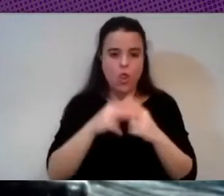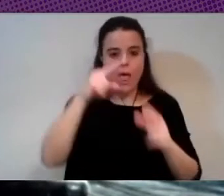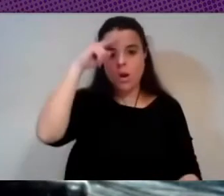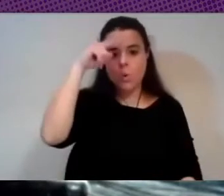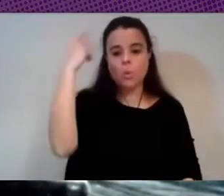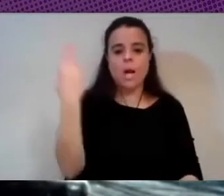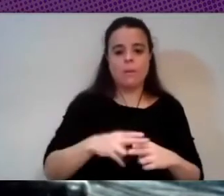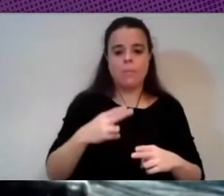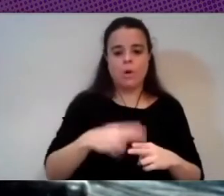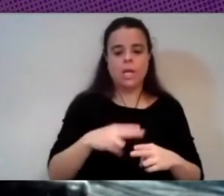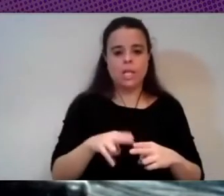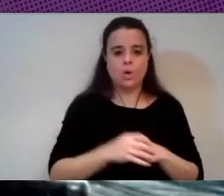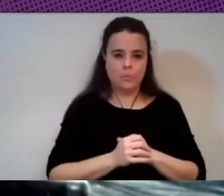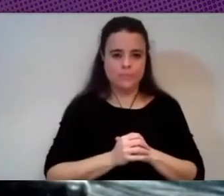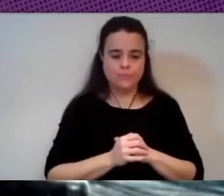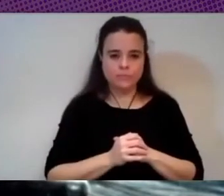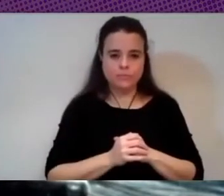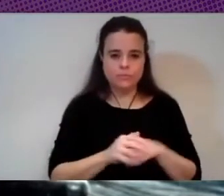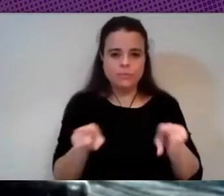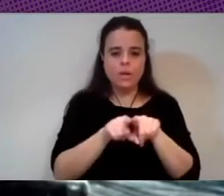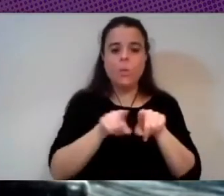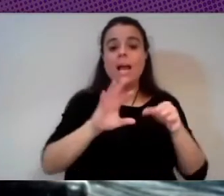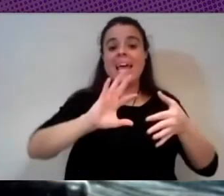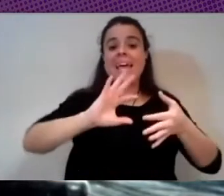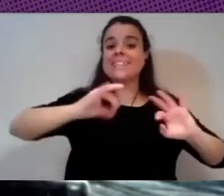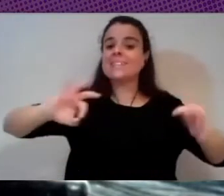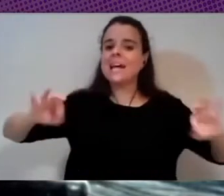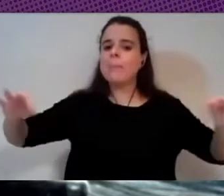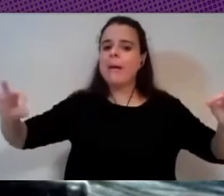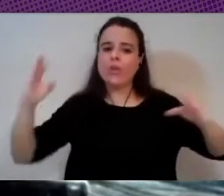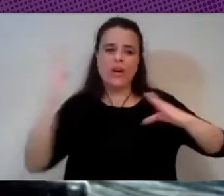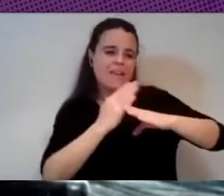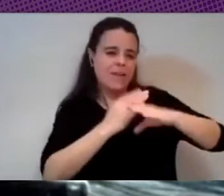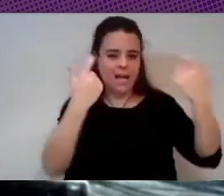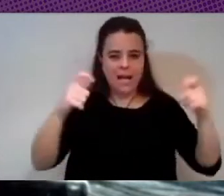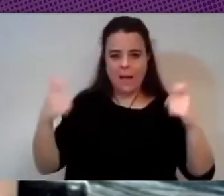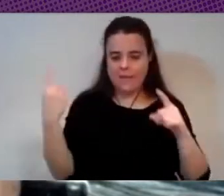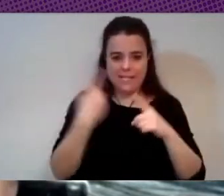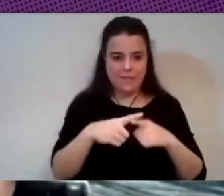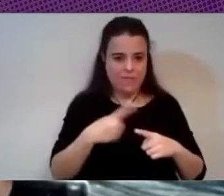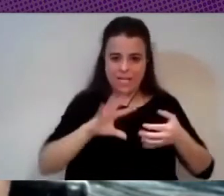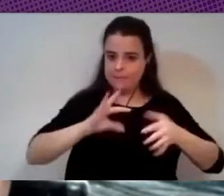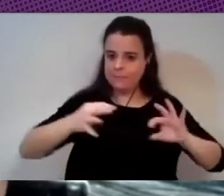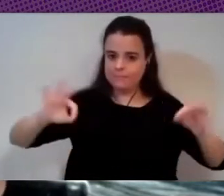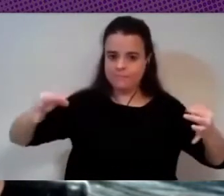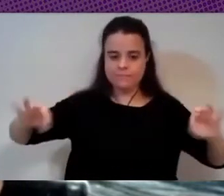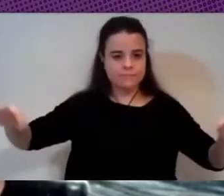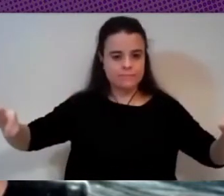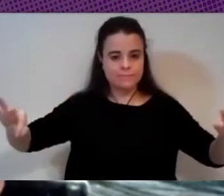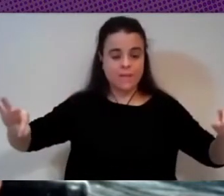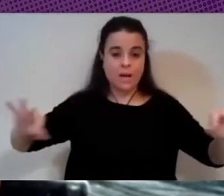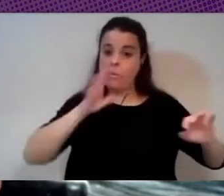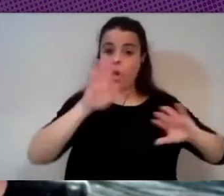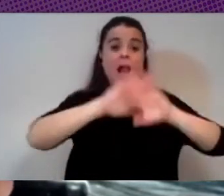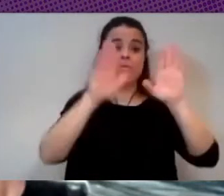es un entramado de diferentes capas y niveles depende de donde entras pero al final están conectados